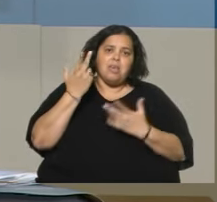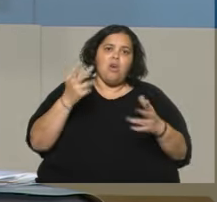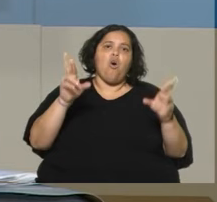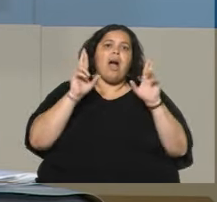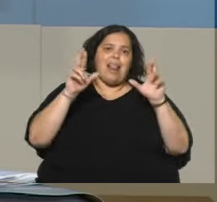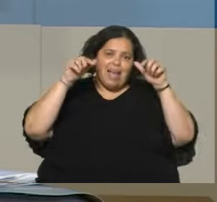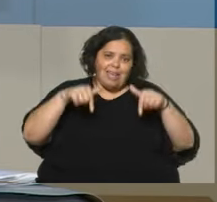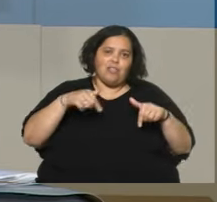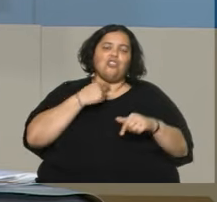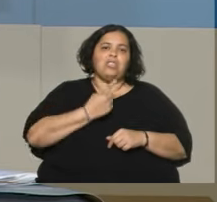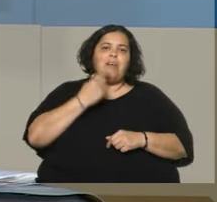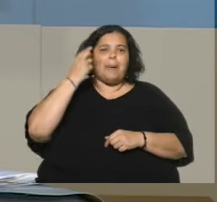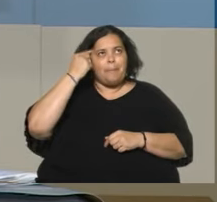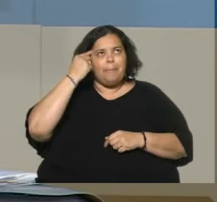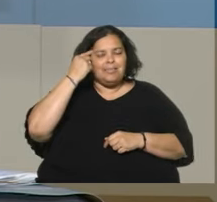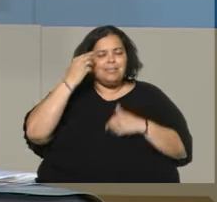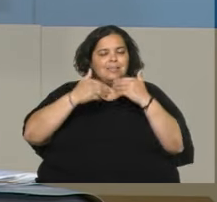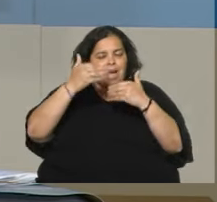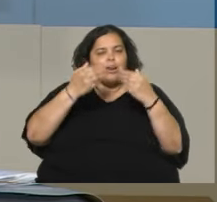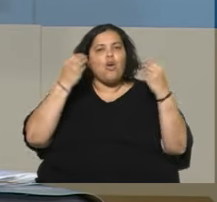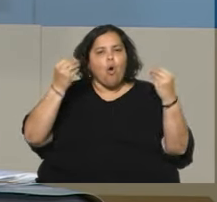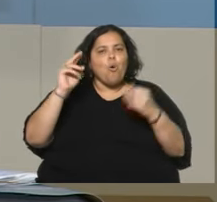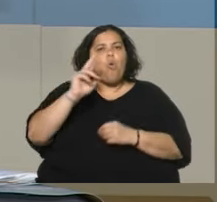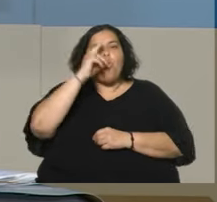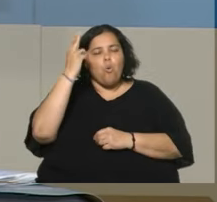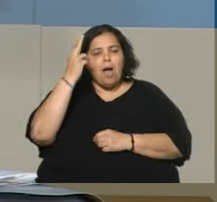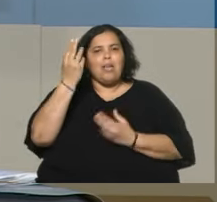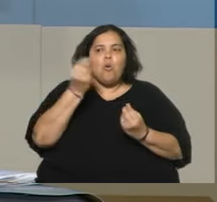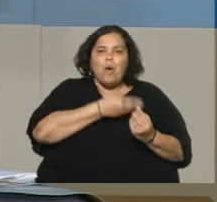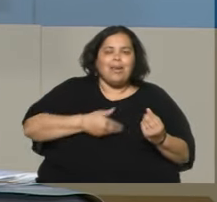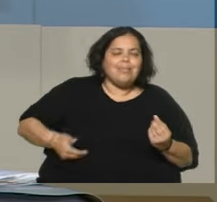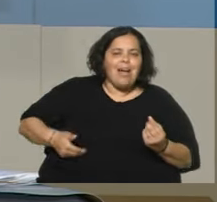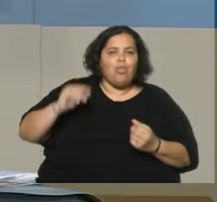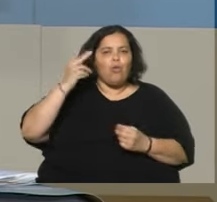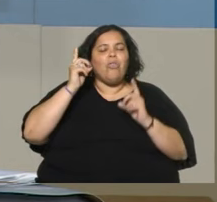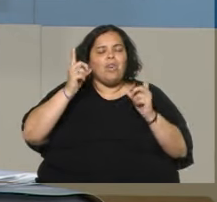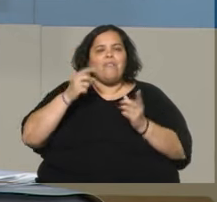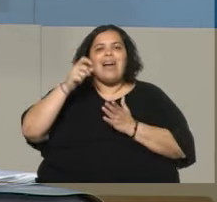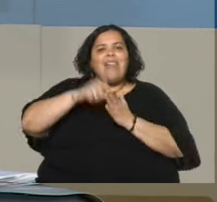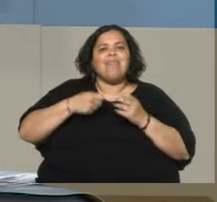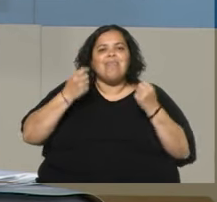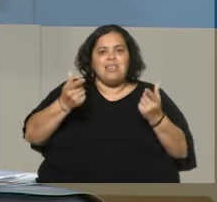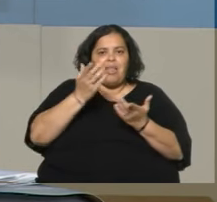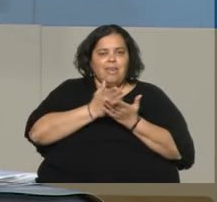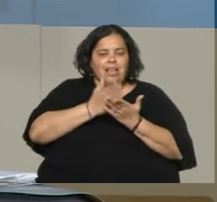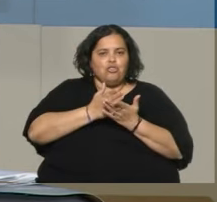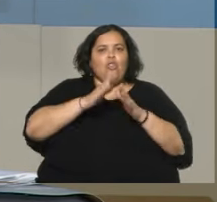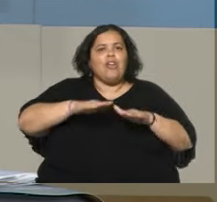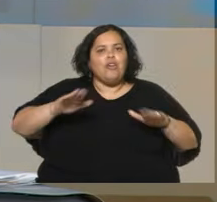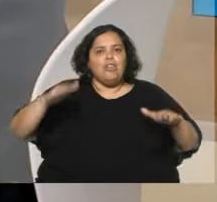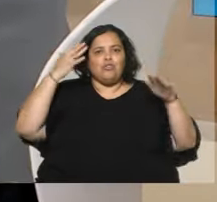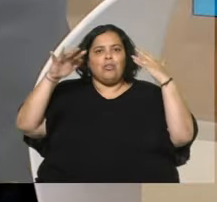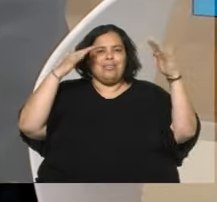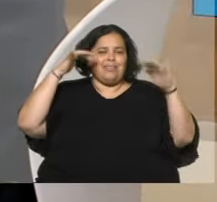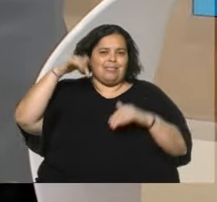sirva para repensar cómo el Uruguay y el Estado tienen que ser garantes de los derechos de los niños y los adolescentes en nuestro país.